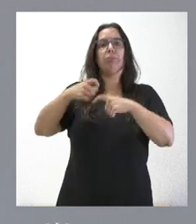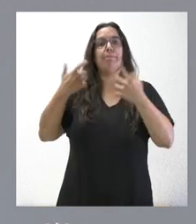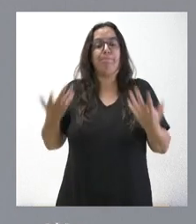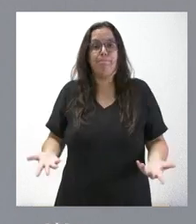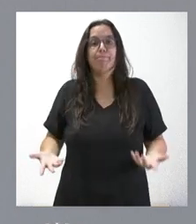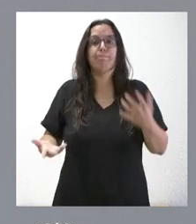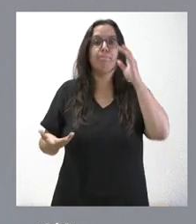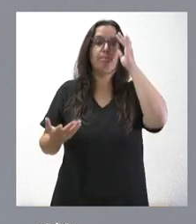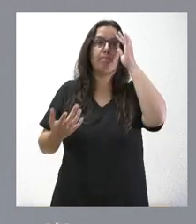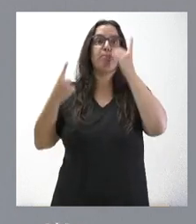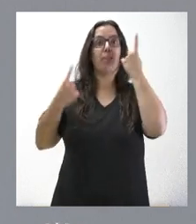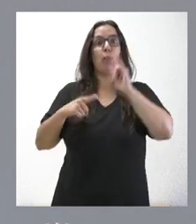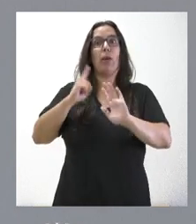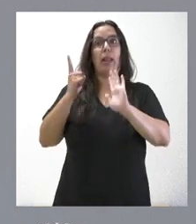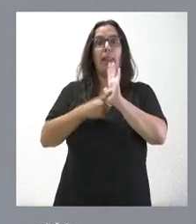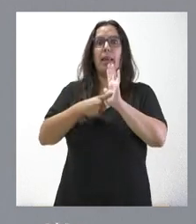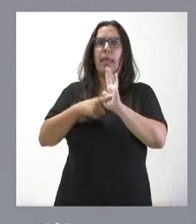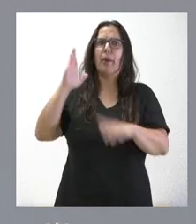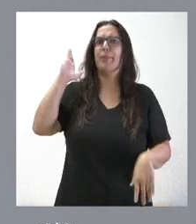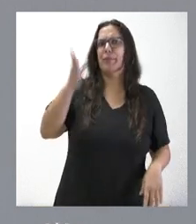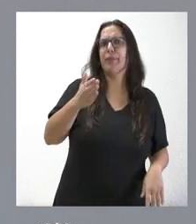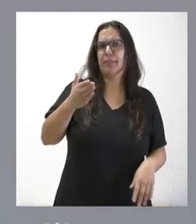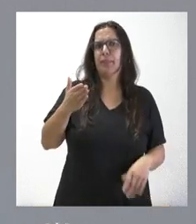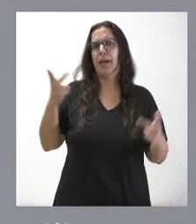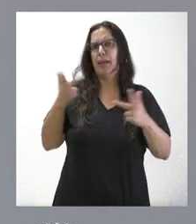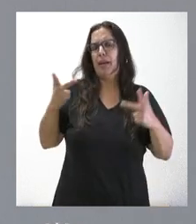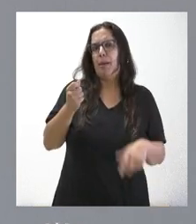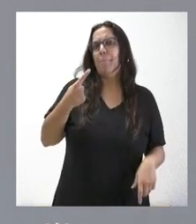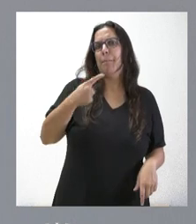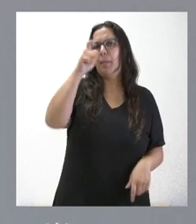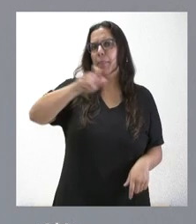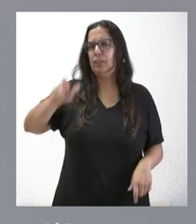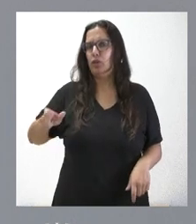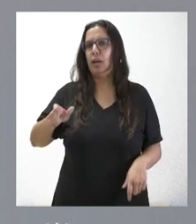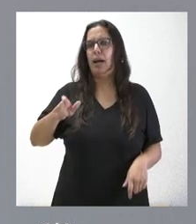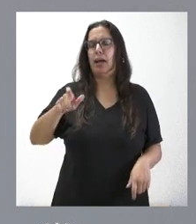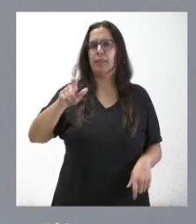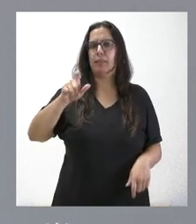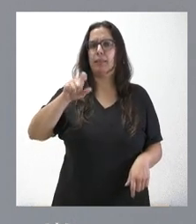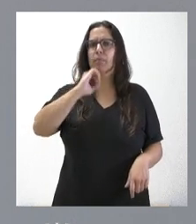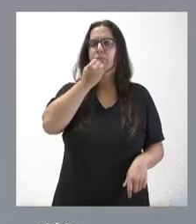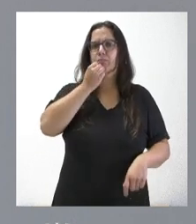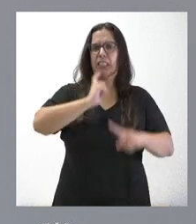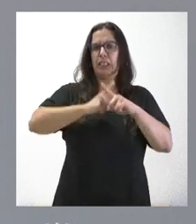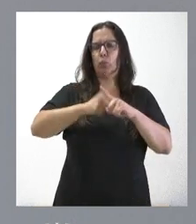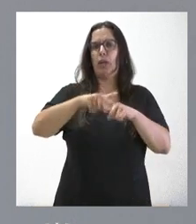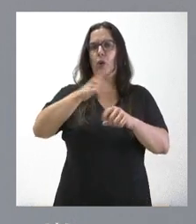y alguna de esas leyes, pues incluso han causado un daño muy importante. Son más de mil personas agresores sexuales que han visto